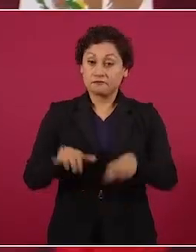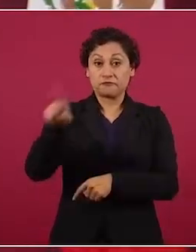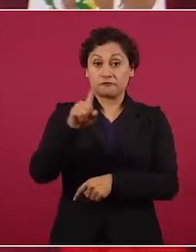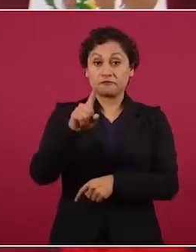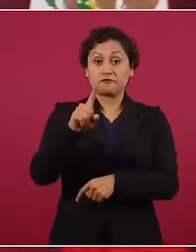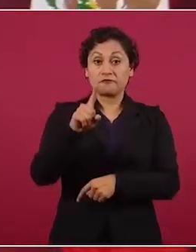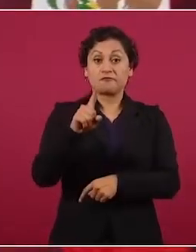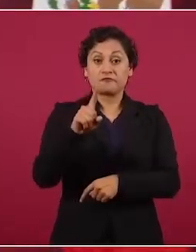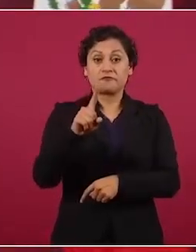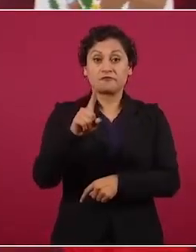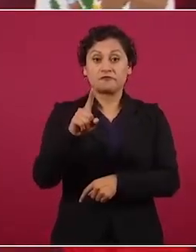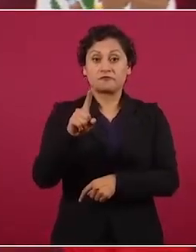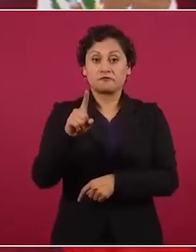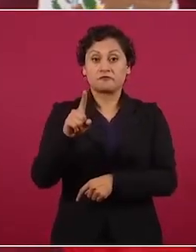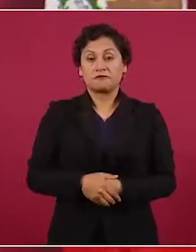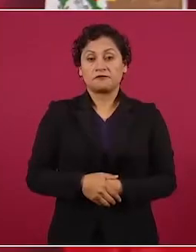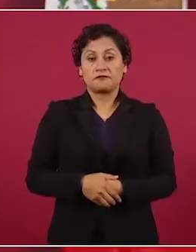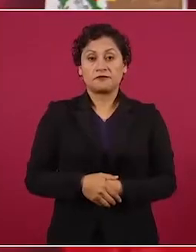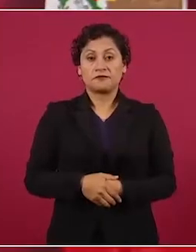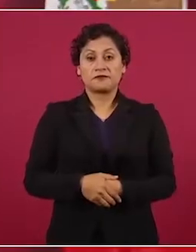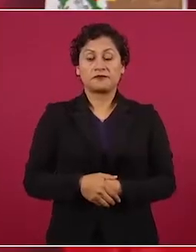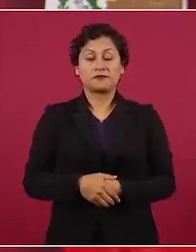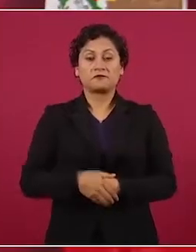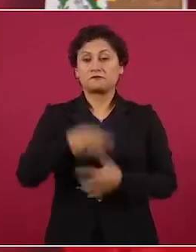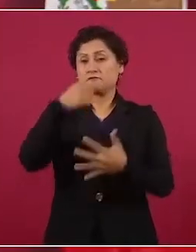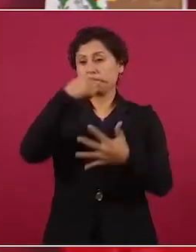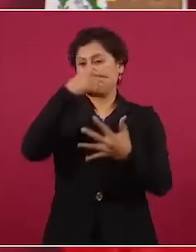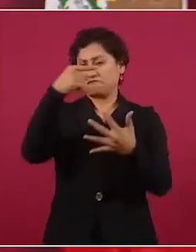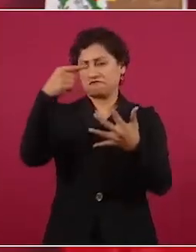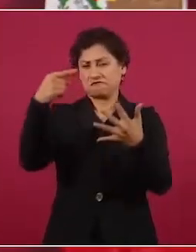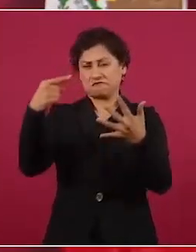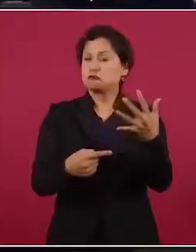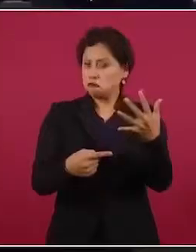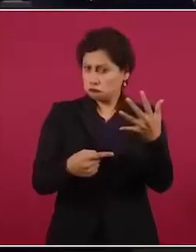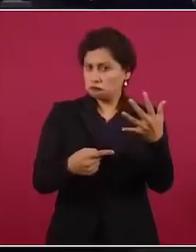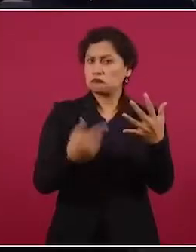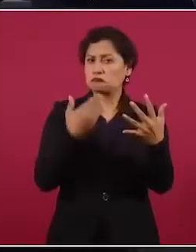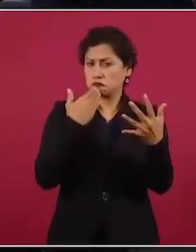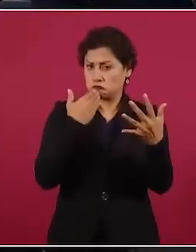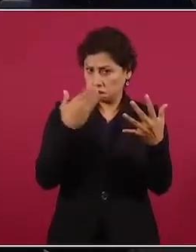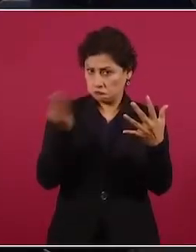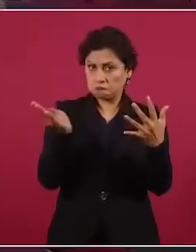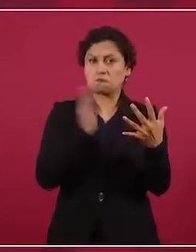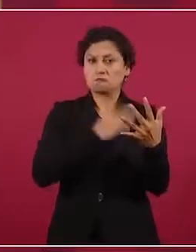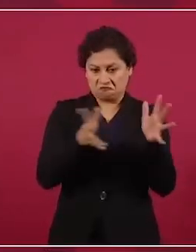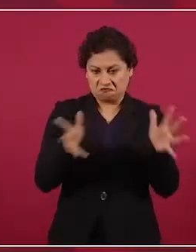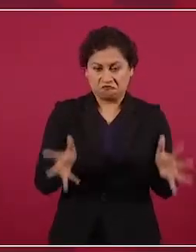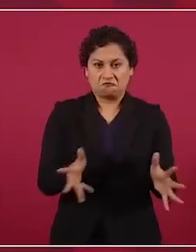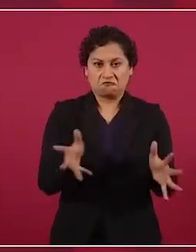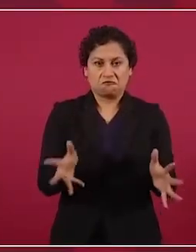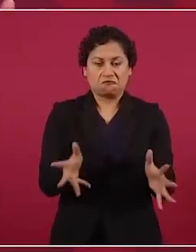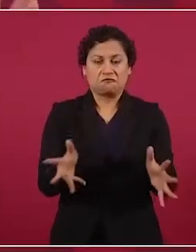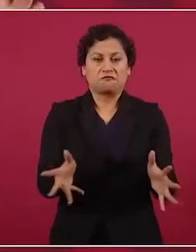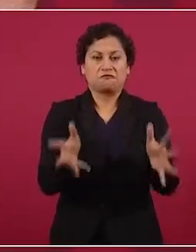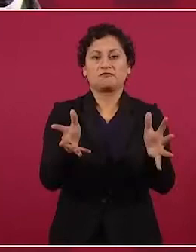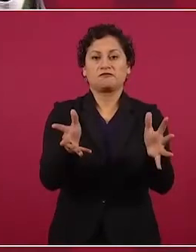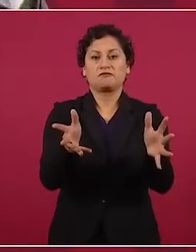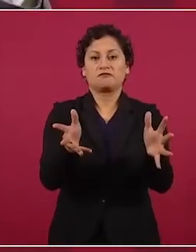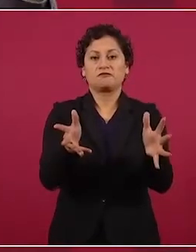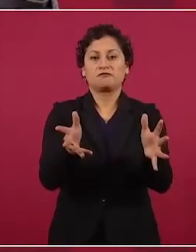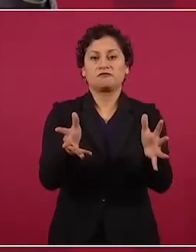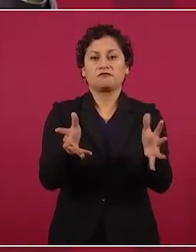con toda la justificación. Todas causas buenas, muy estimuladas, a la par